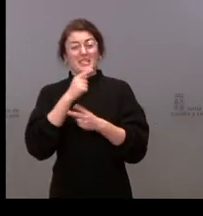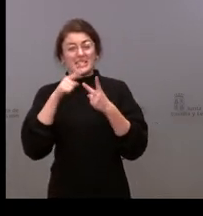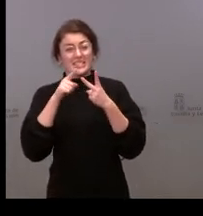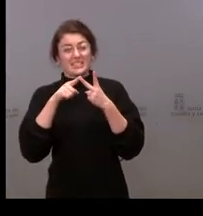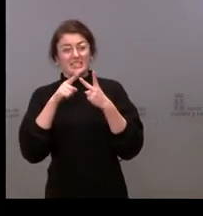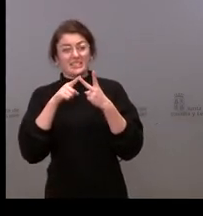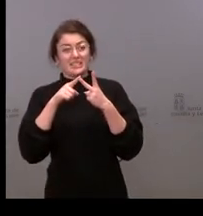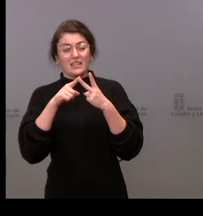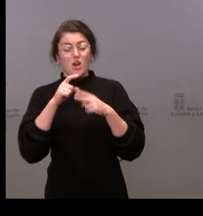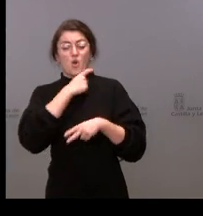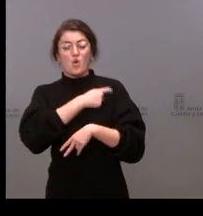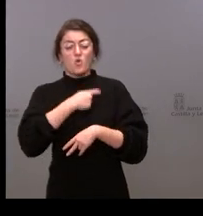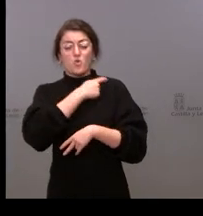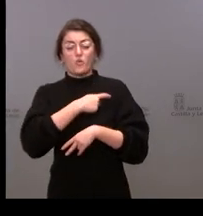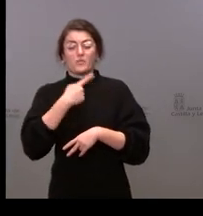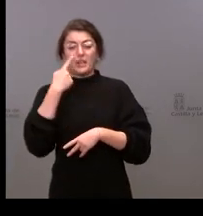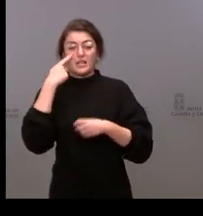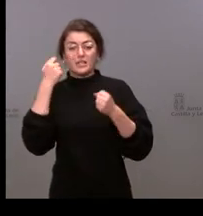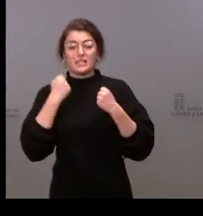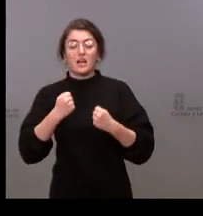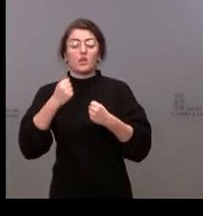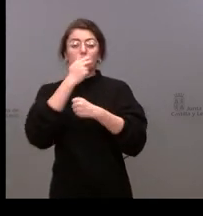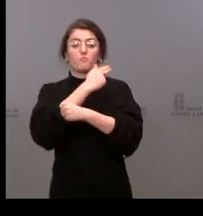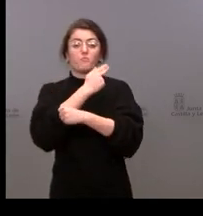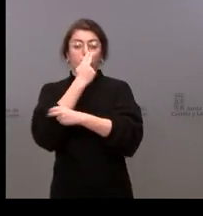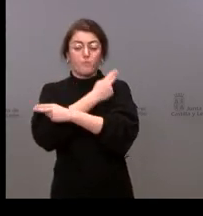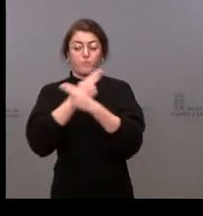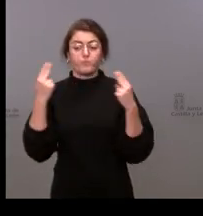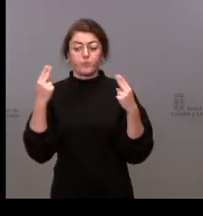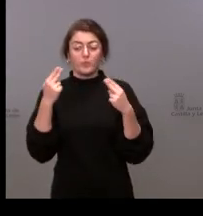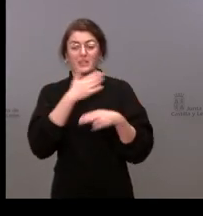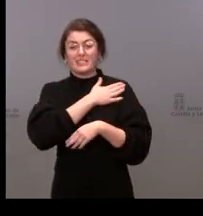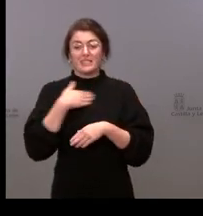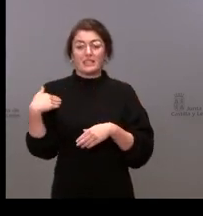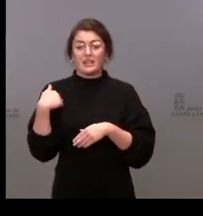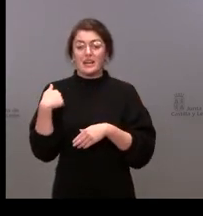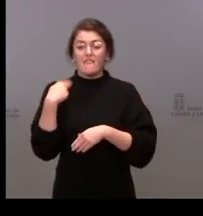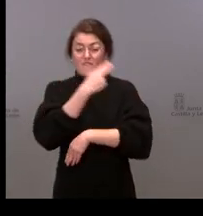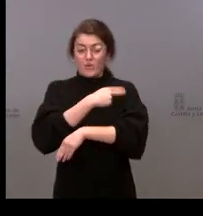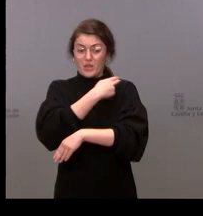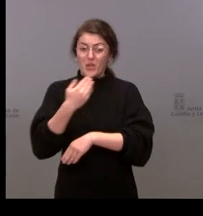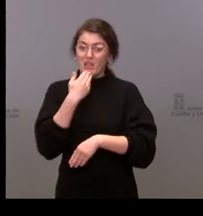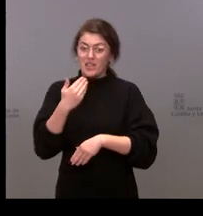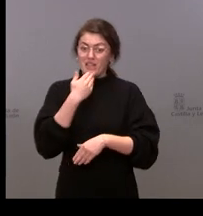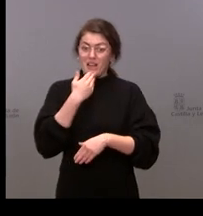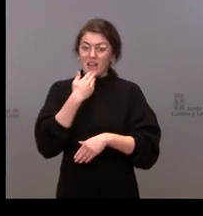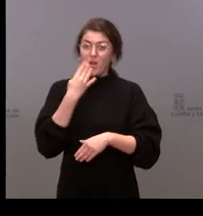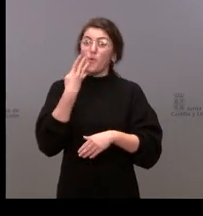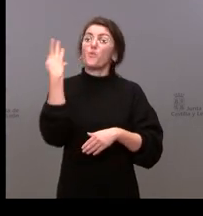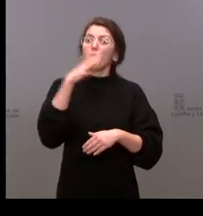50 años a partir de los 40 años. Y cambia de alguna manera eso el planteamiento de que comentaba el vicepresidente.